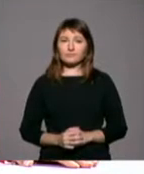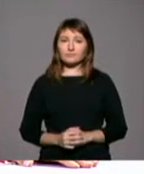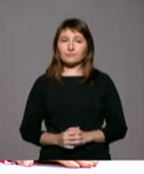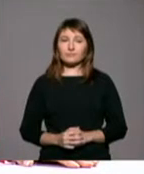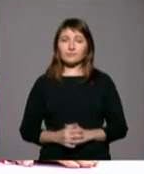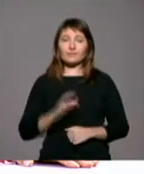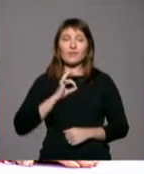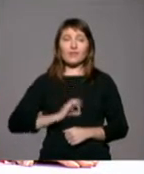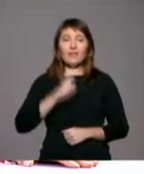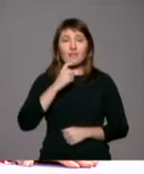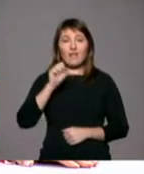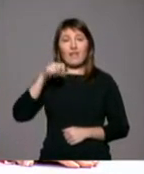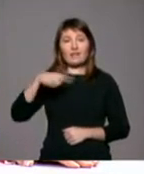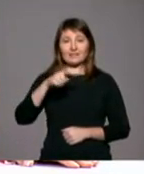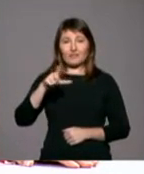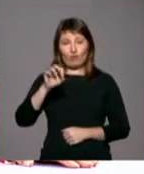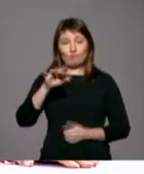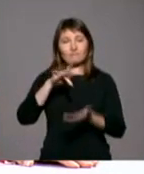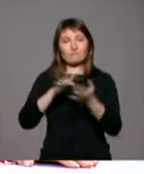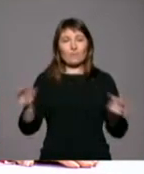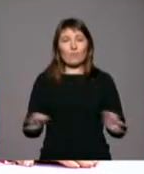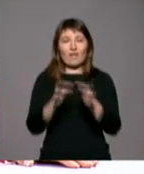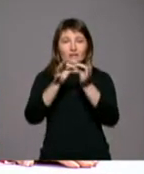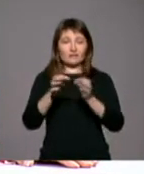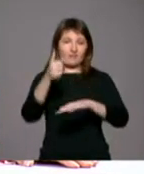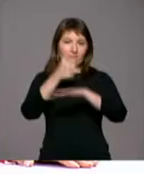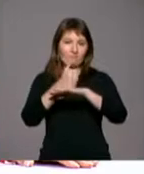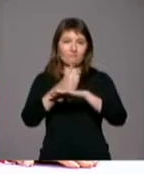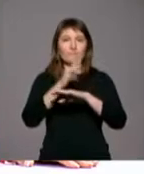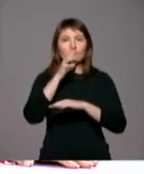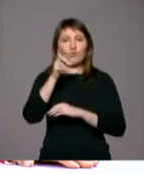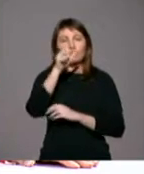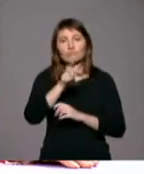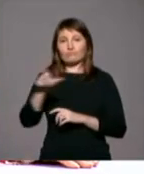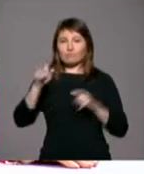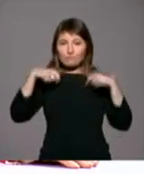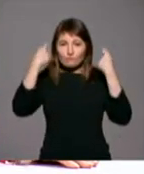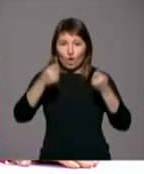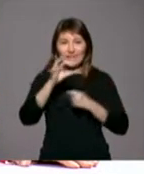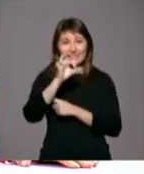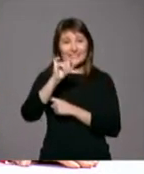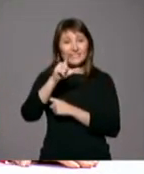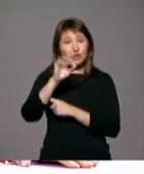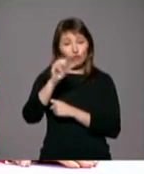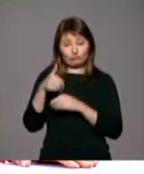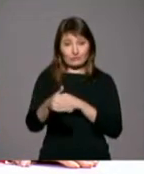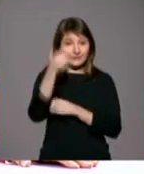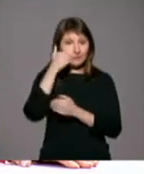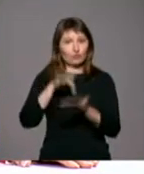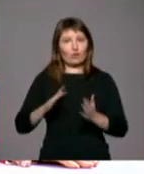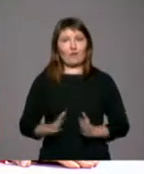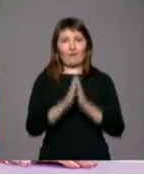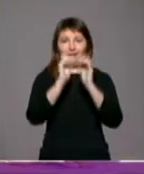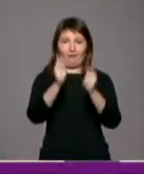El Cardenal Ángelo Amato presidirá la Eucaristía de Beatificación de los Monjes de Silos, que tendrá lugar el próximo sábado en la Catedral